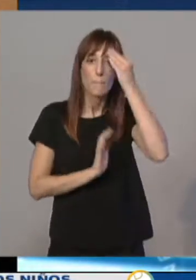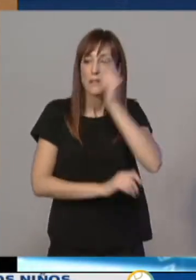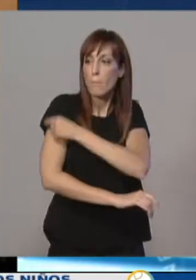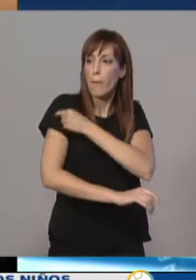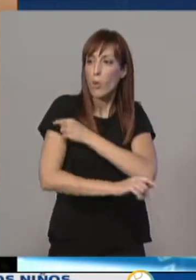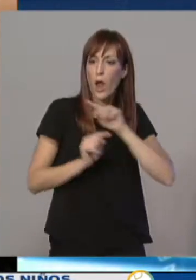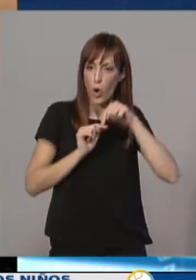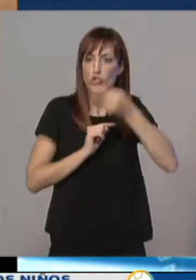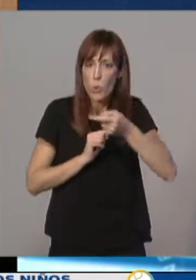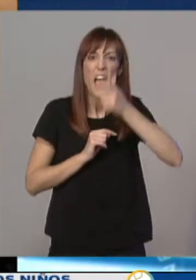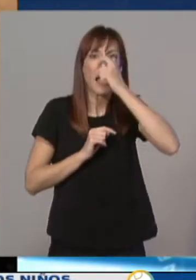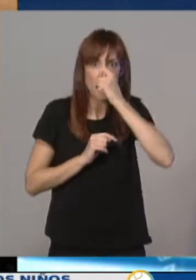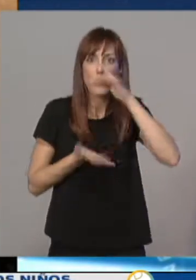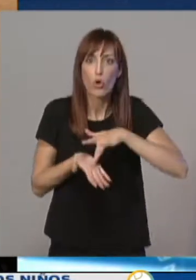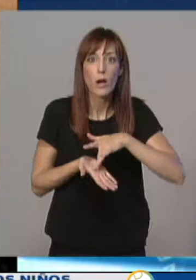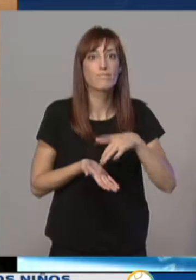provoque la gripe.